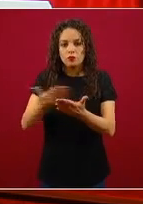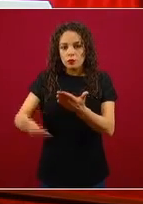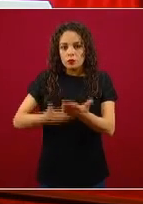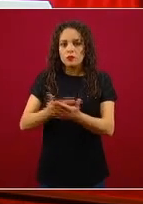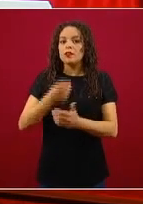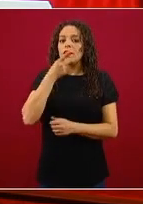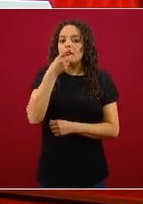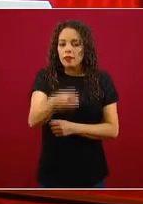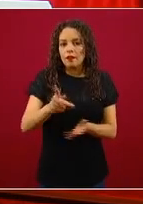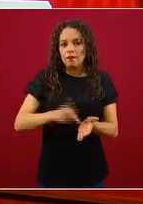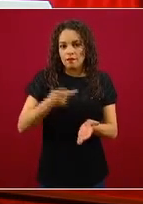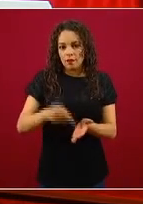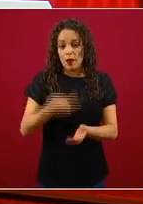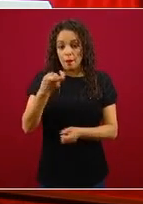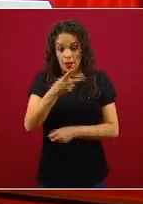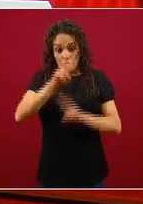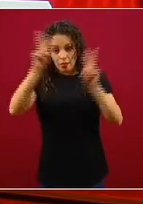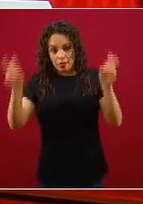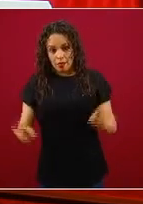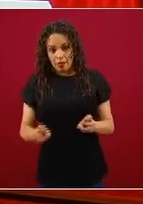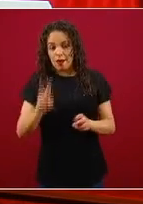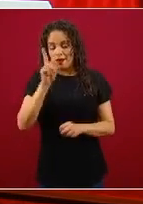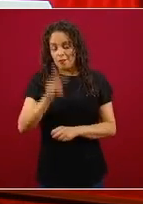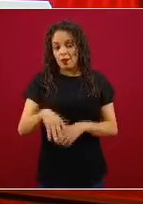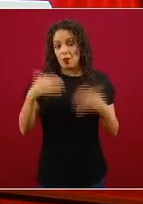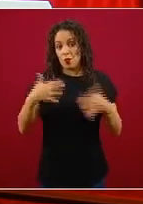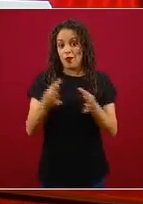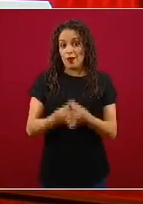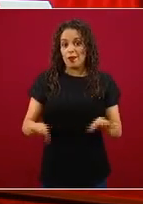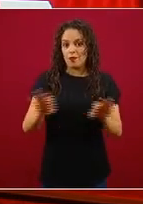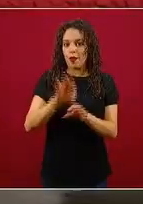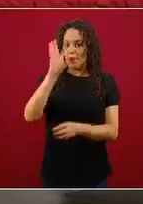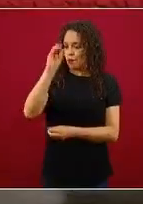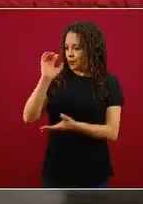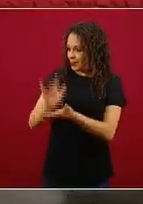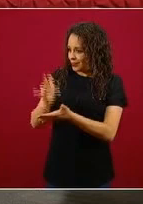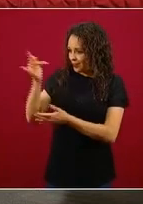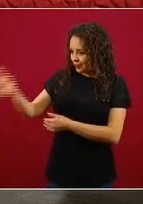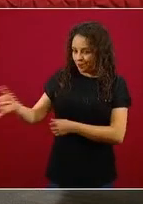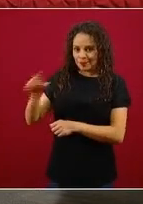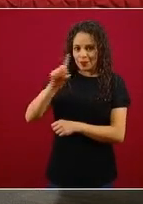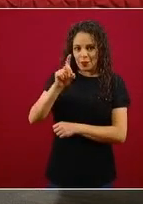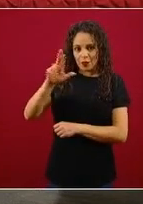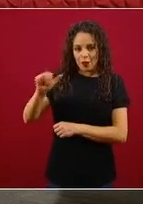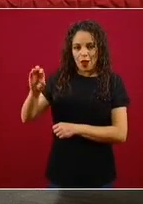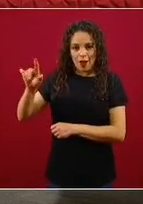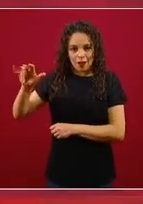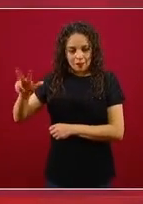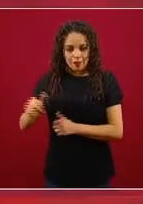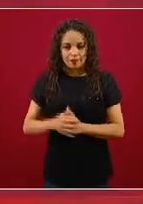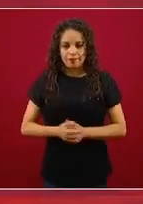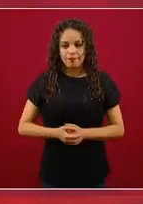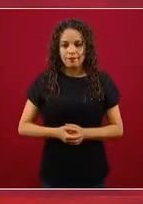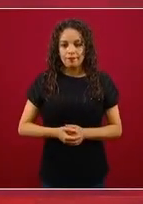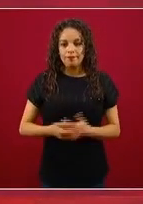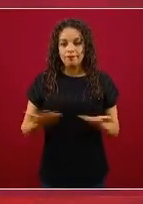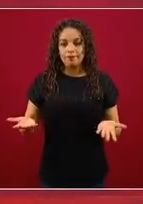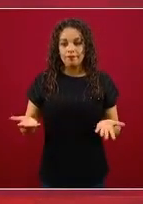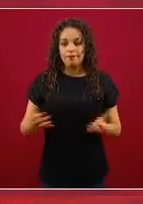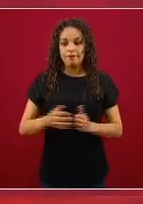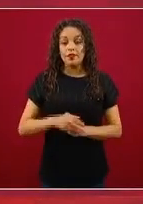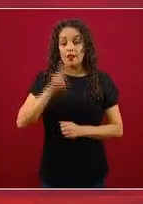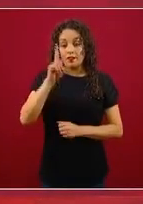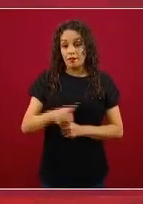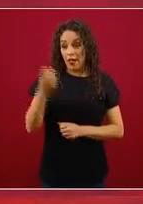Pero es un tema muy importante. Le agradezco muchísimo, doctora Oliva, muchas gracias. Y seguiremos tratando ese tema, si nos permiten, va a ser, creo que de